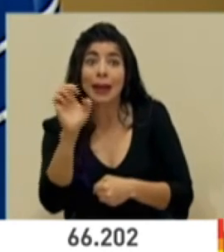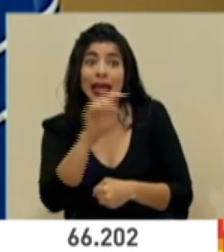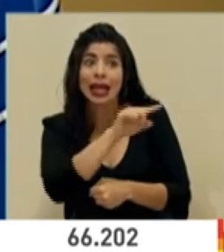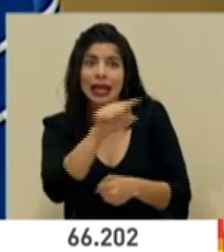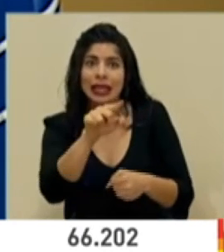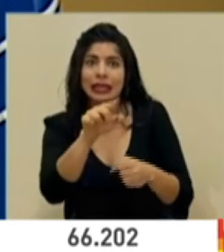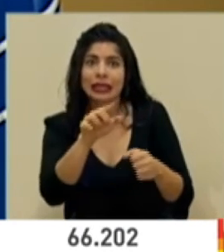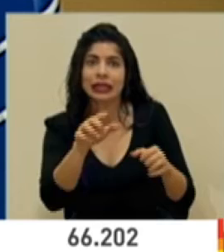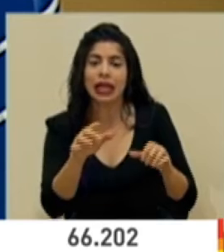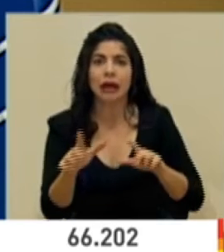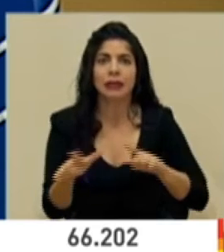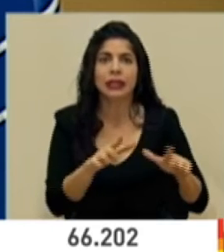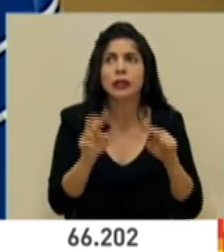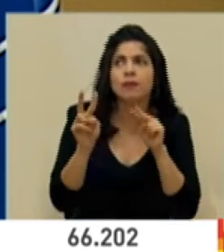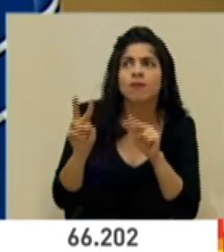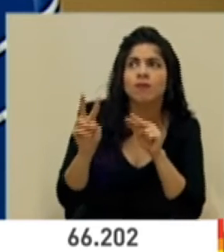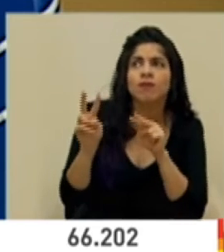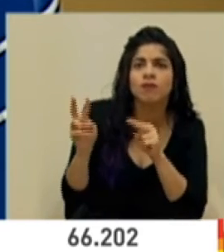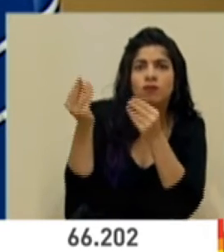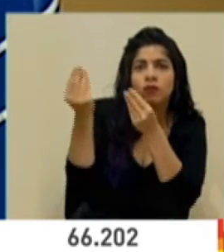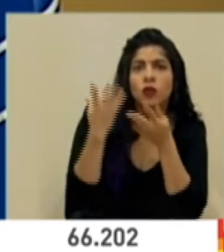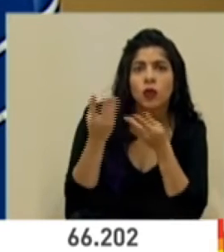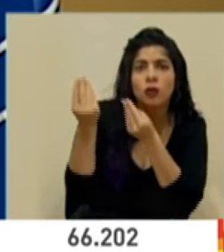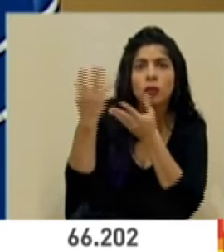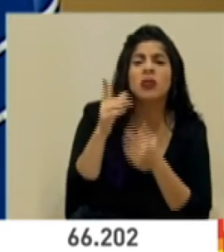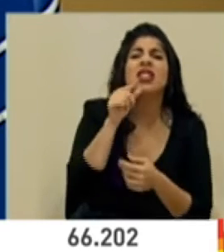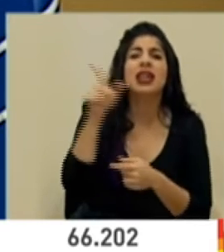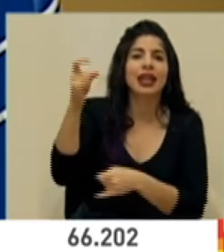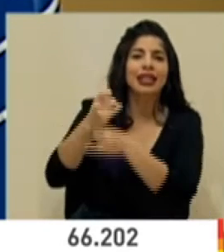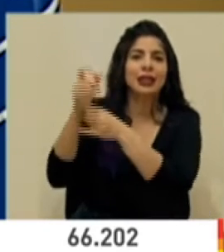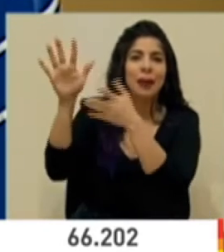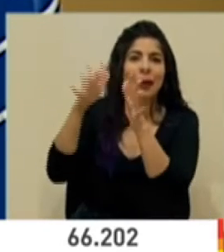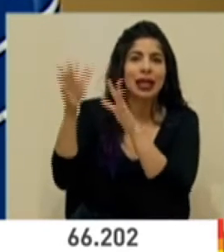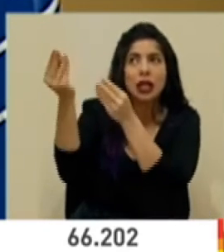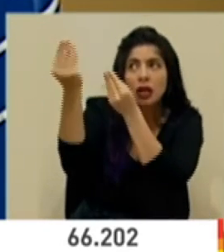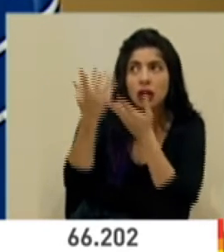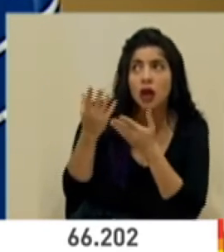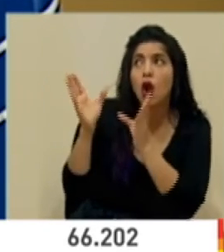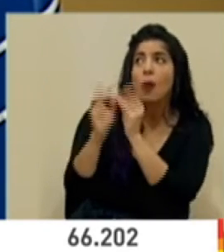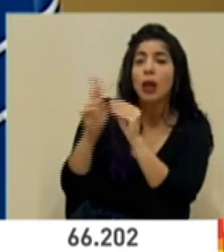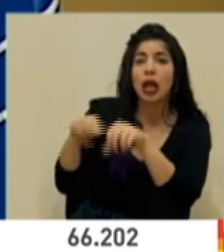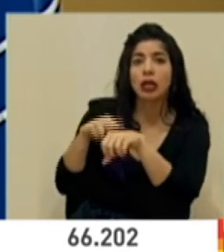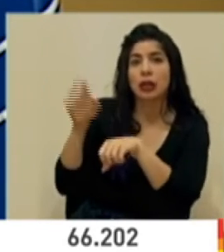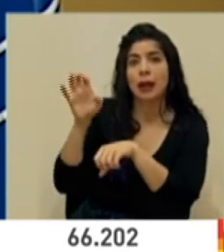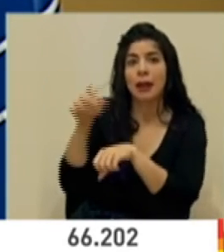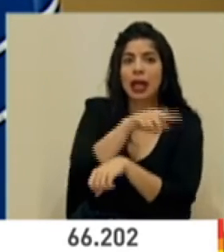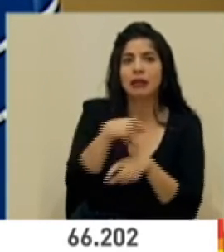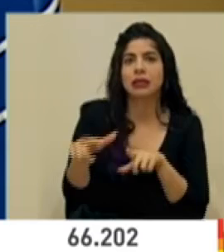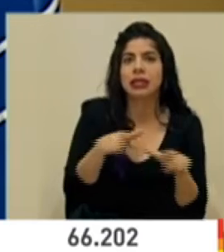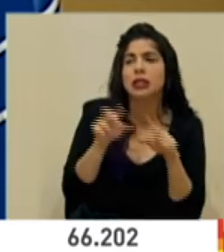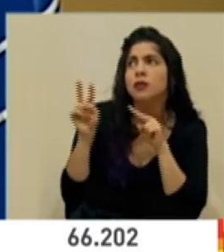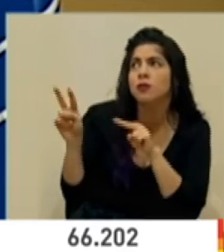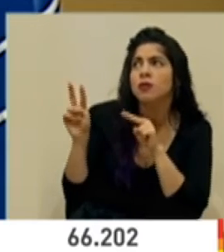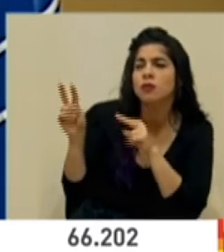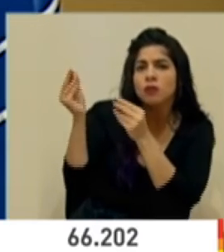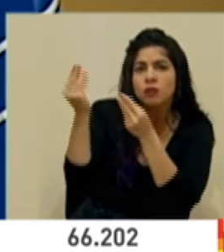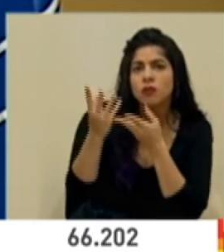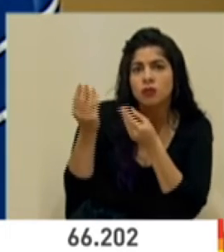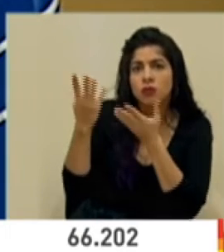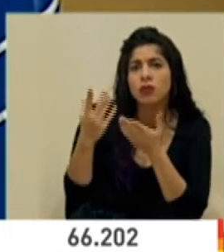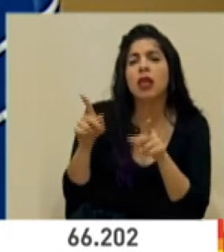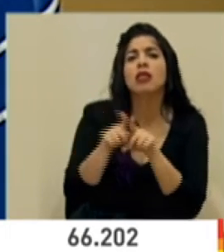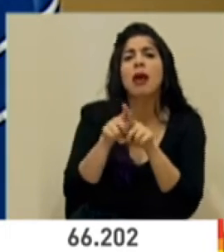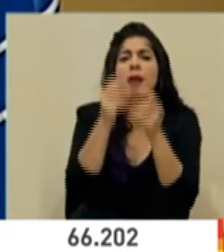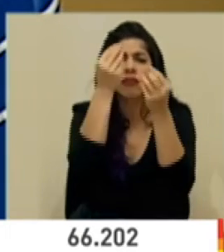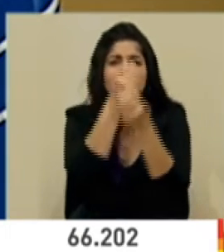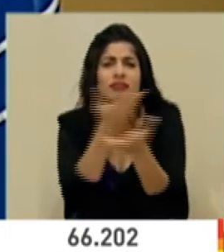seguimiento de la información que emitiremos desde el Instituto Meteorológico Nacional y desde la CNE por medio de los diferentes medios